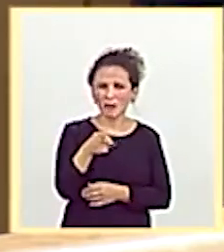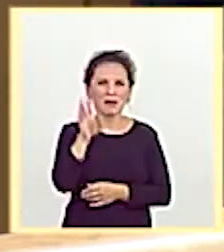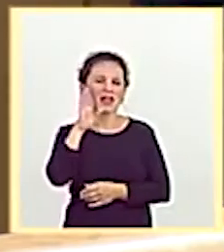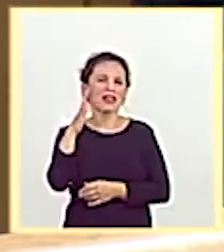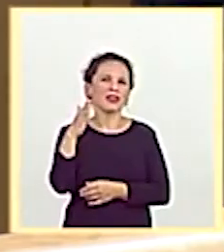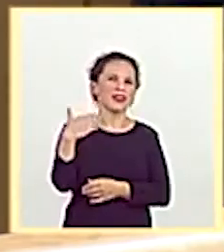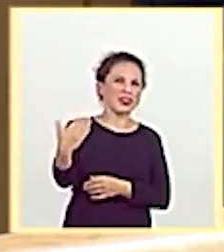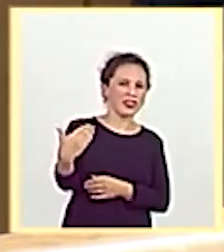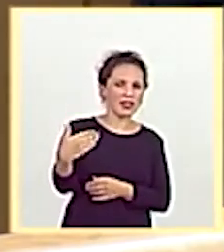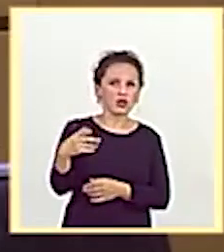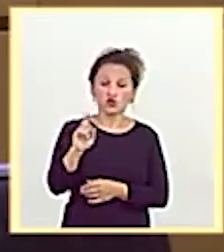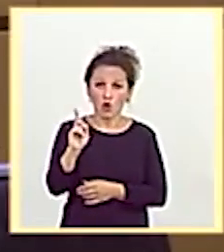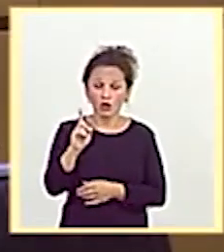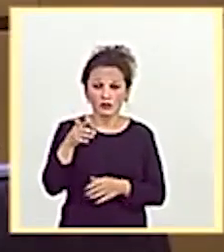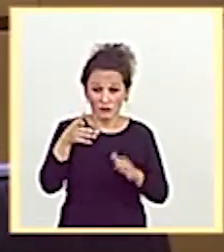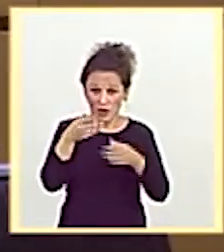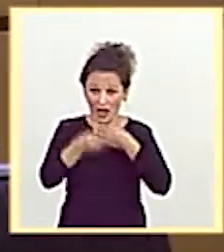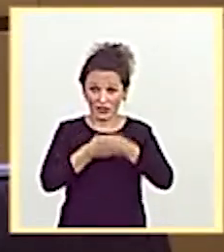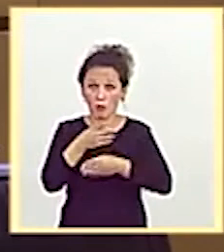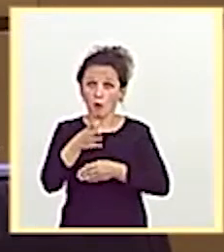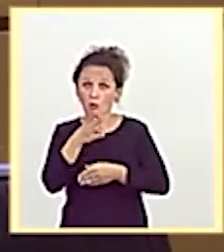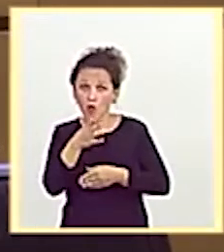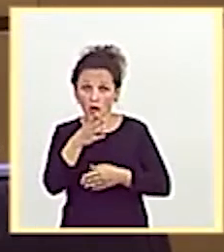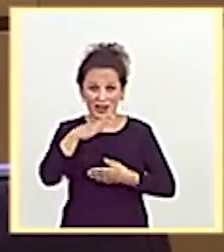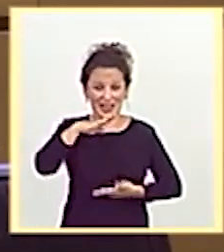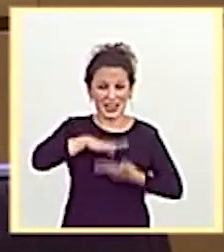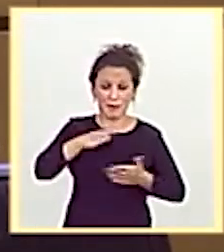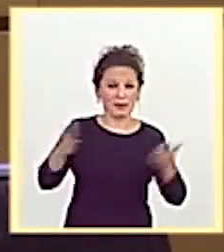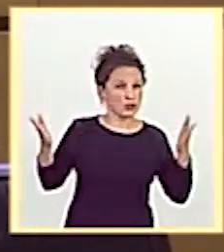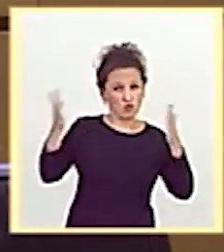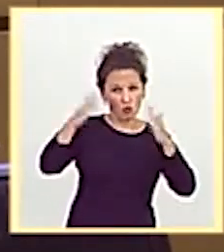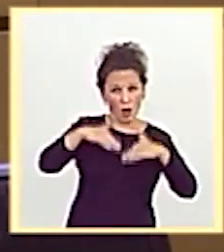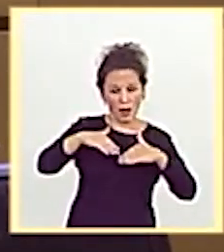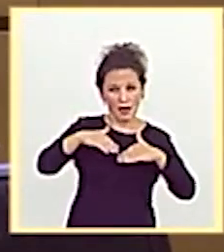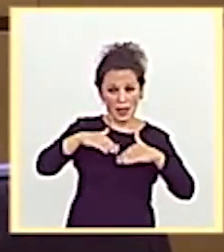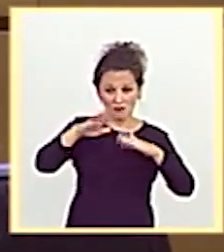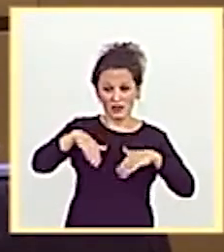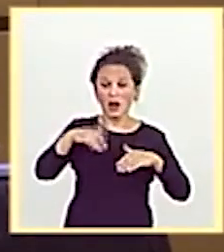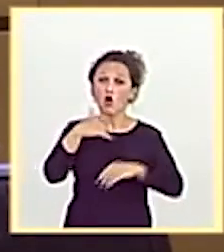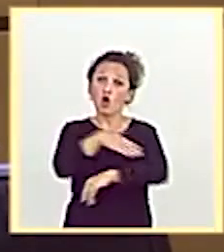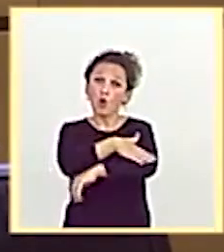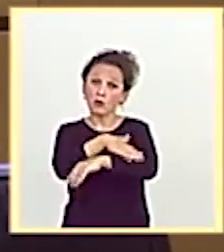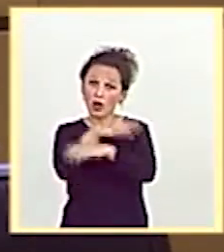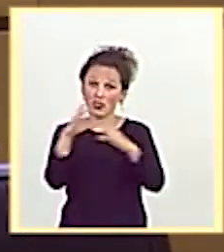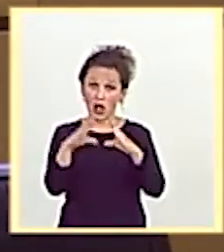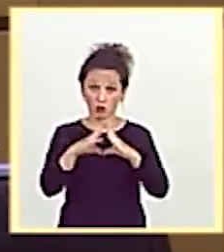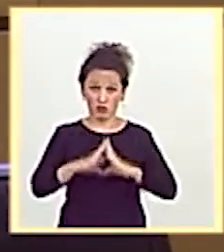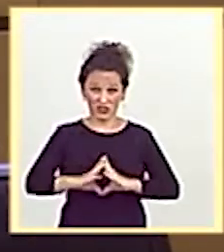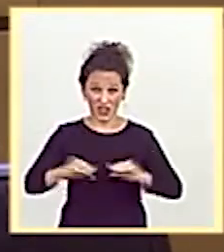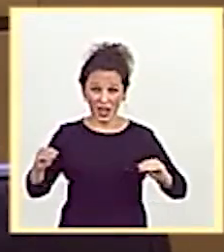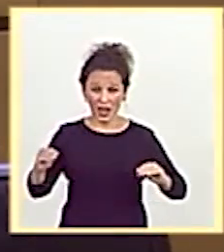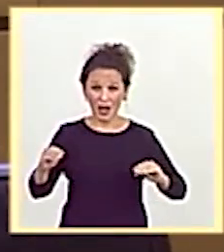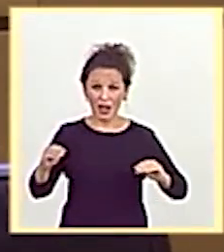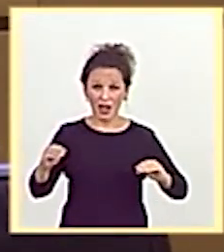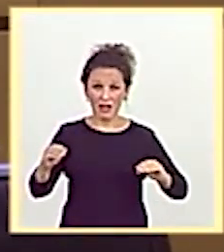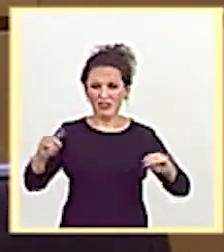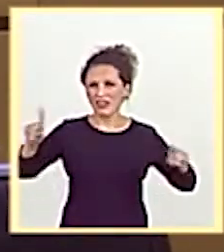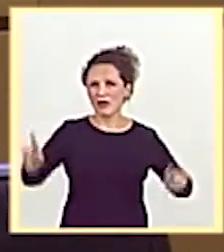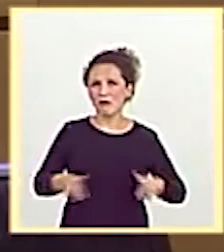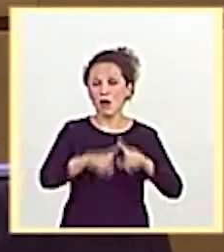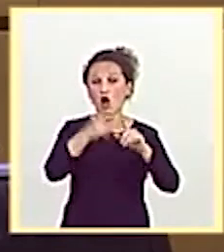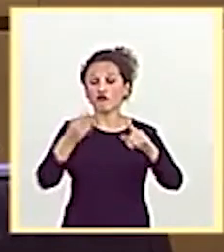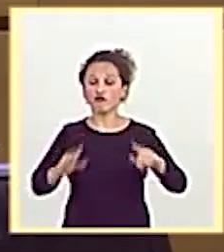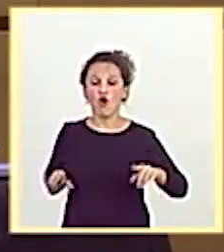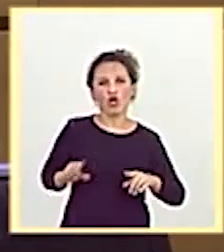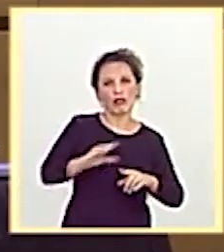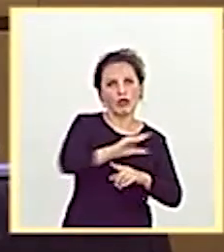inoperancia e incapacidad. No le ha importado al Gobierno de Andalucía que se vayan fondos para un sector